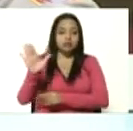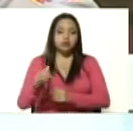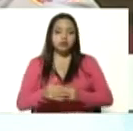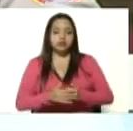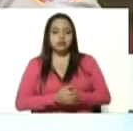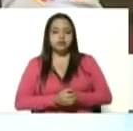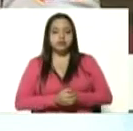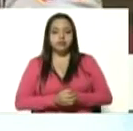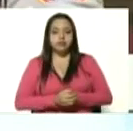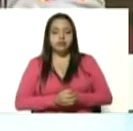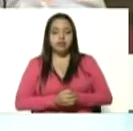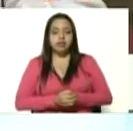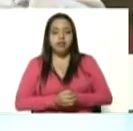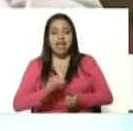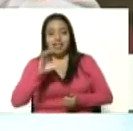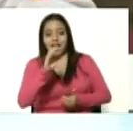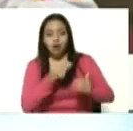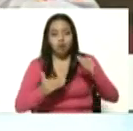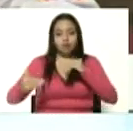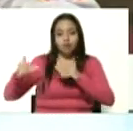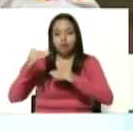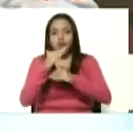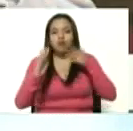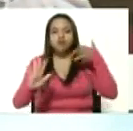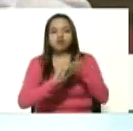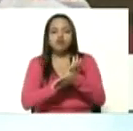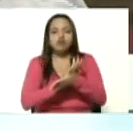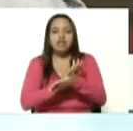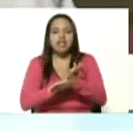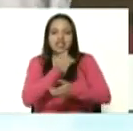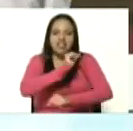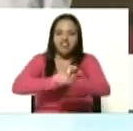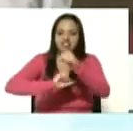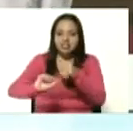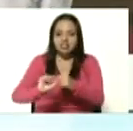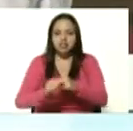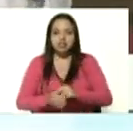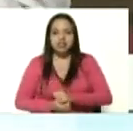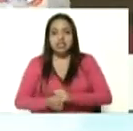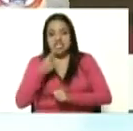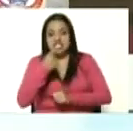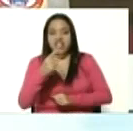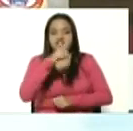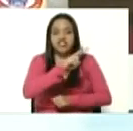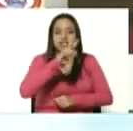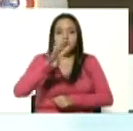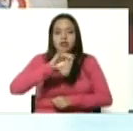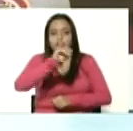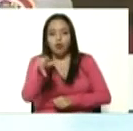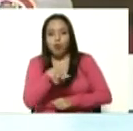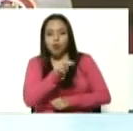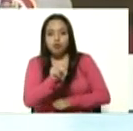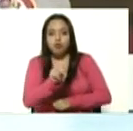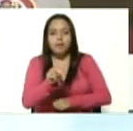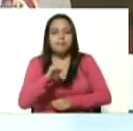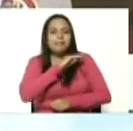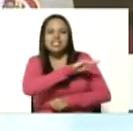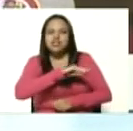el Estado Mayor Superior con nuestro ministro de defensa decirle a ustedes el 24 de junio misión cumplida con